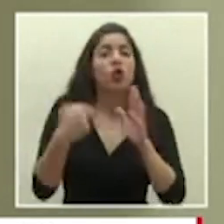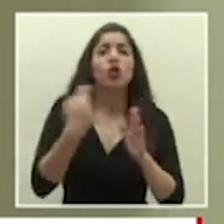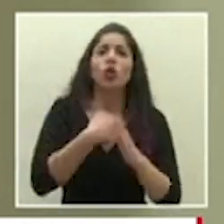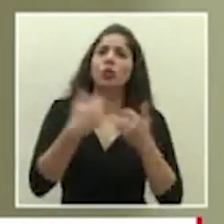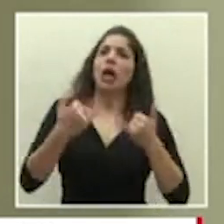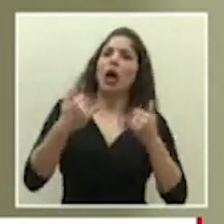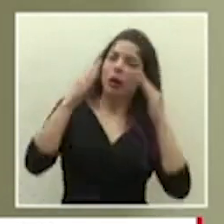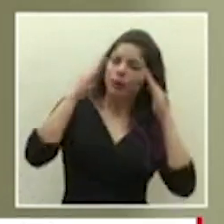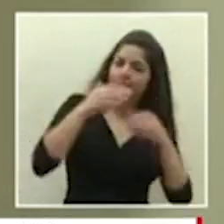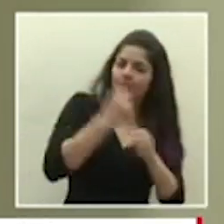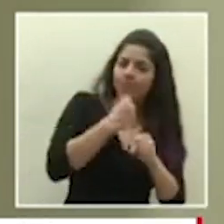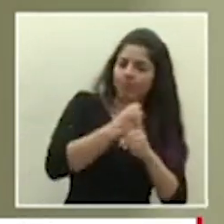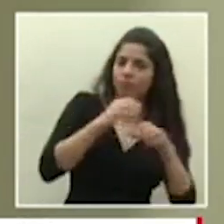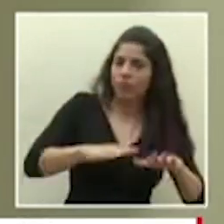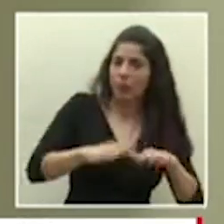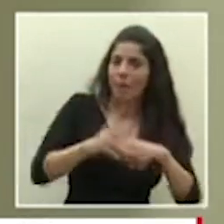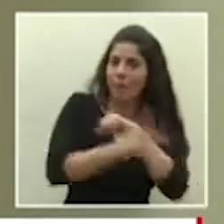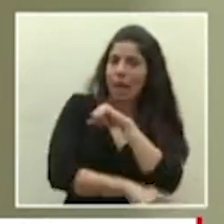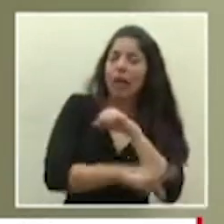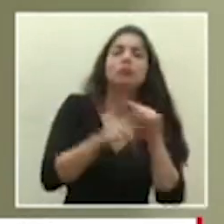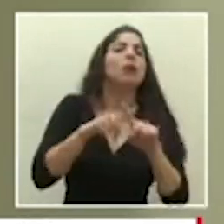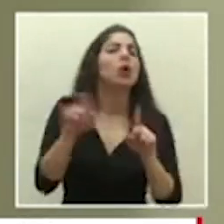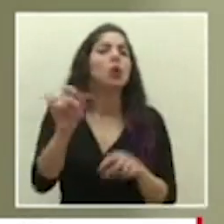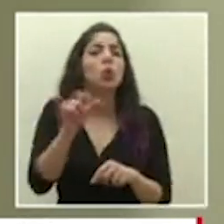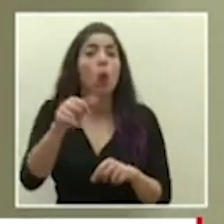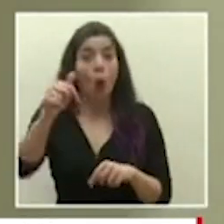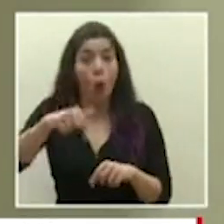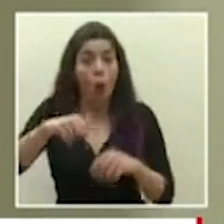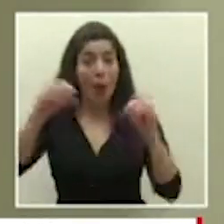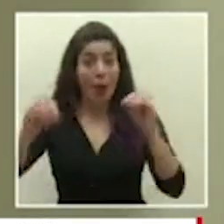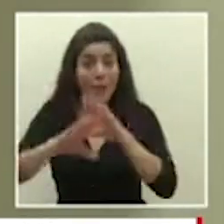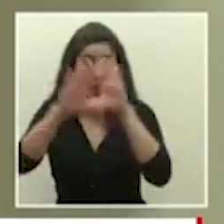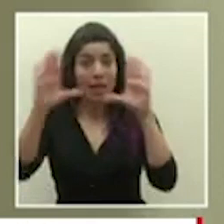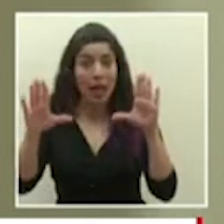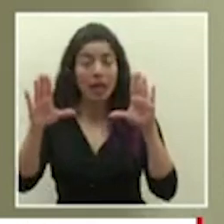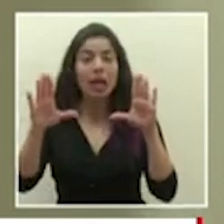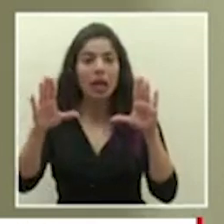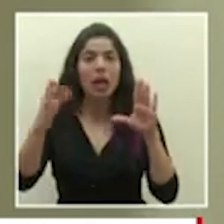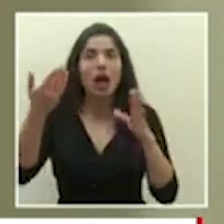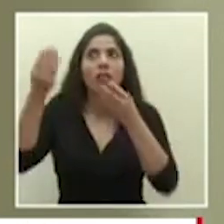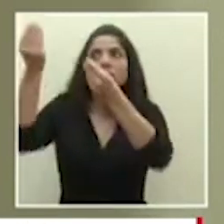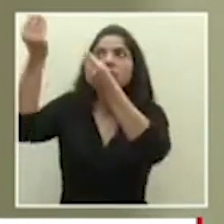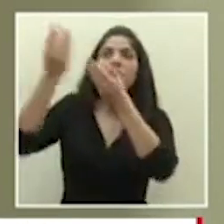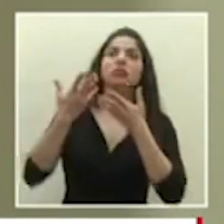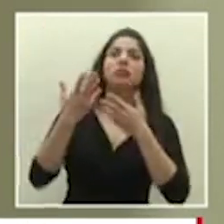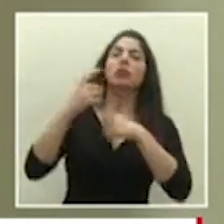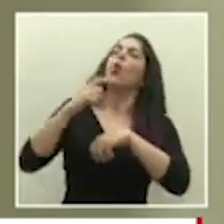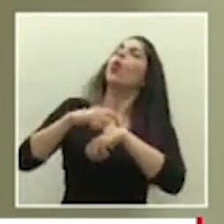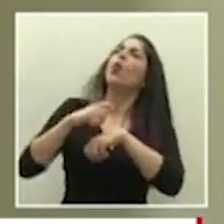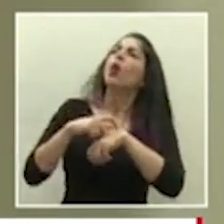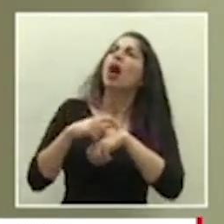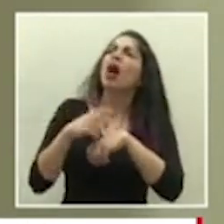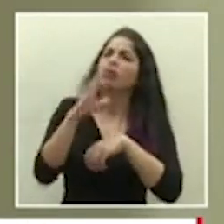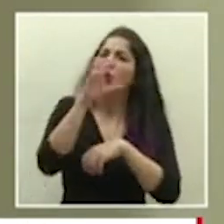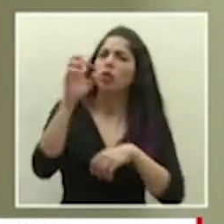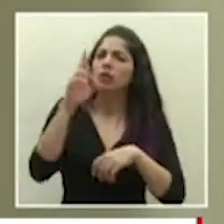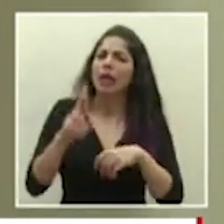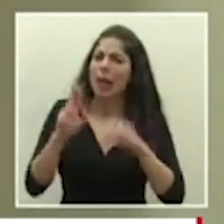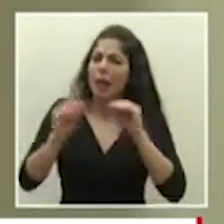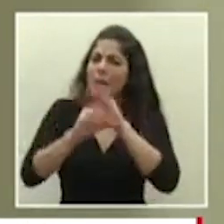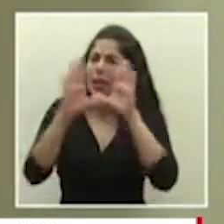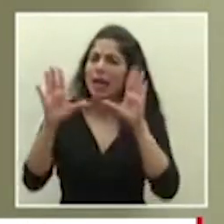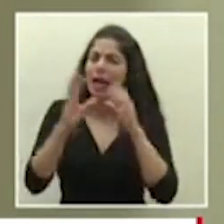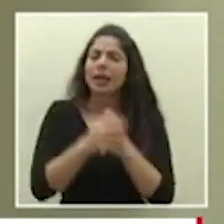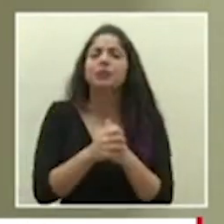nacional pero igual hoy en la mañana hubo un anuncio hora digamos hora de costa rica en mañana